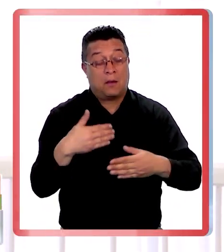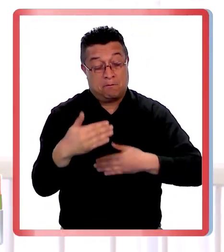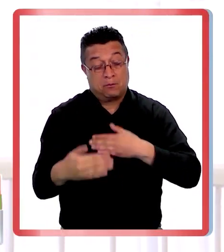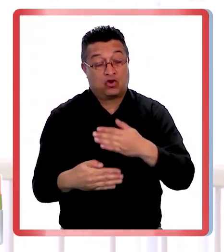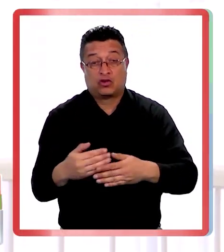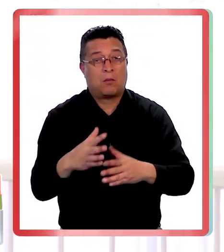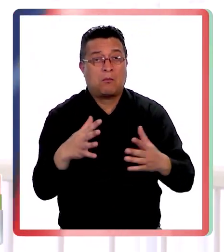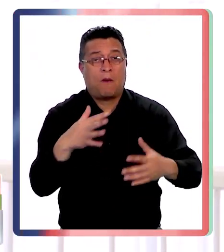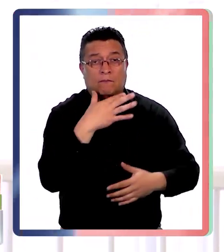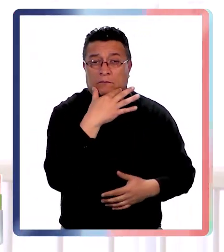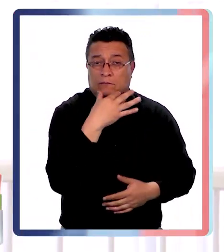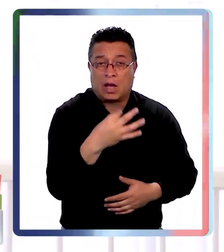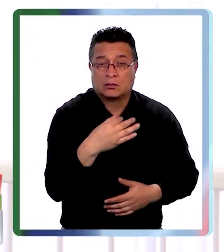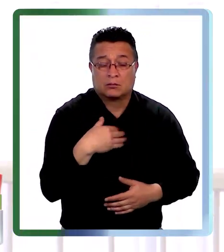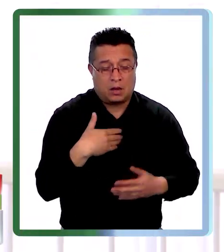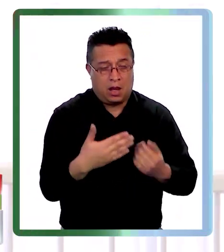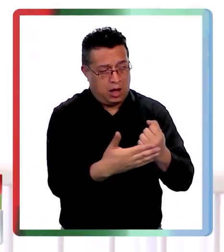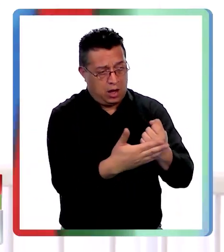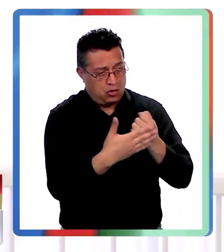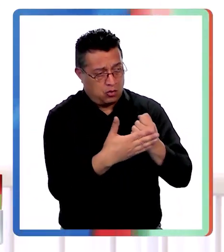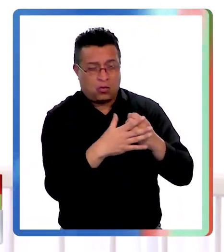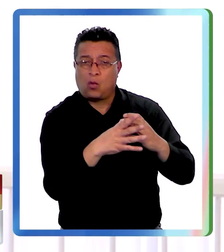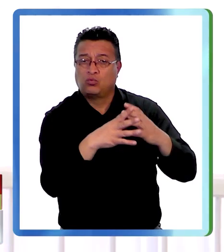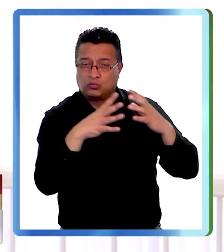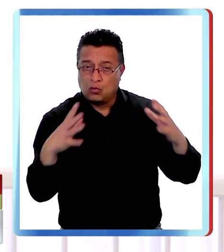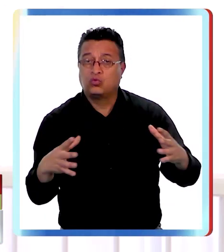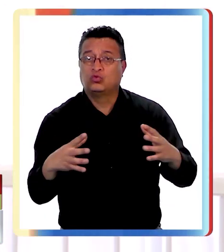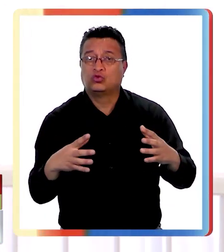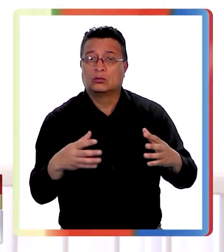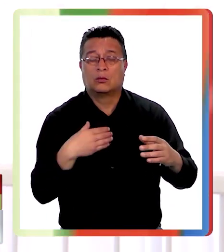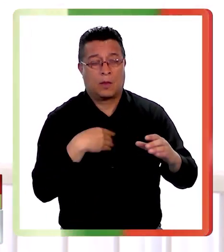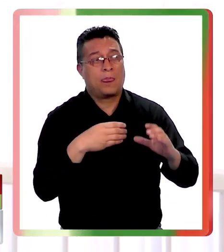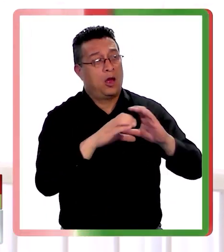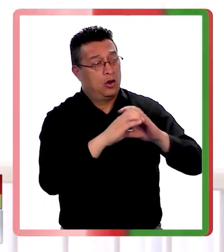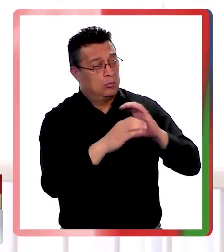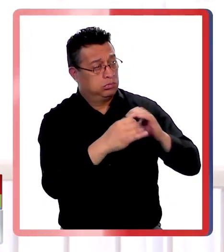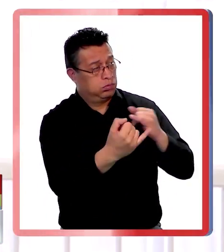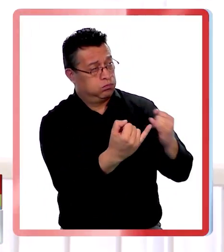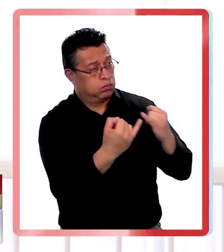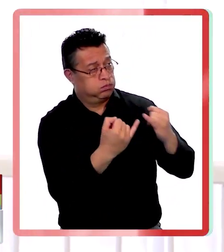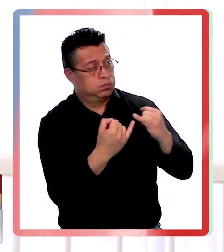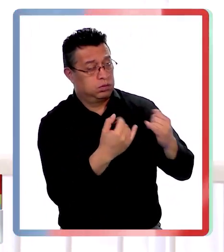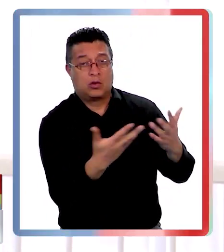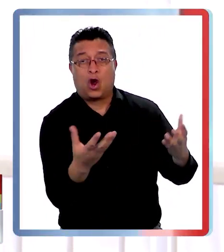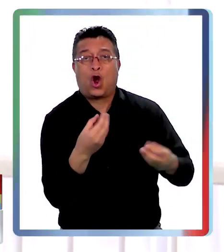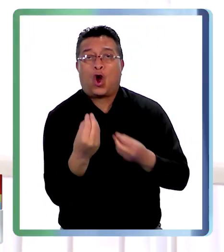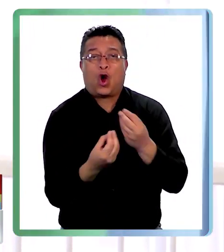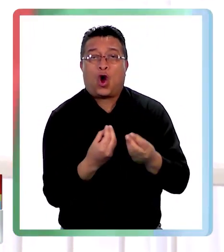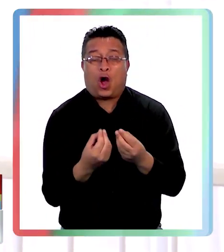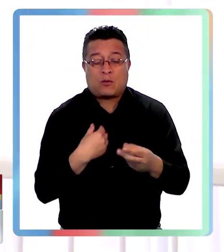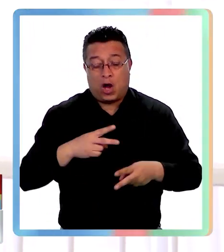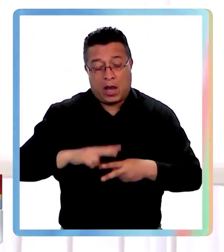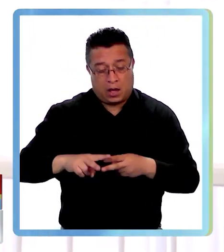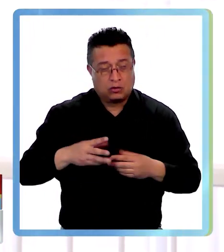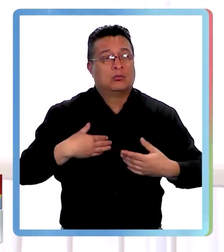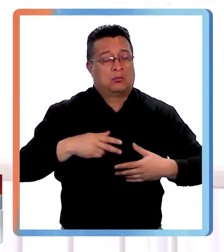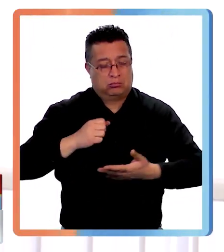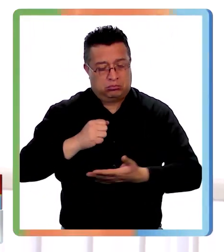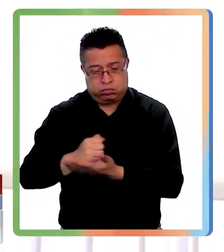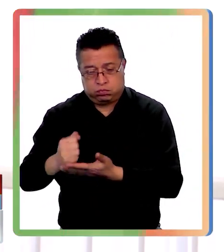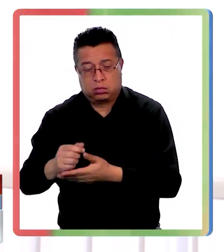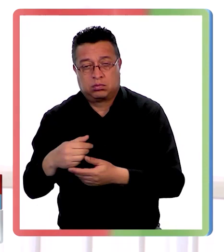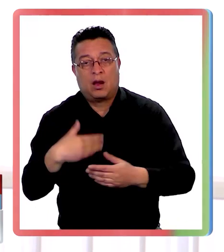fácil y me ayudaron harto, me comunicaron cómo tenía que hacerlo,